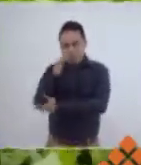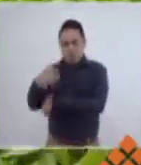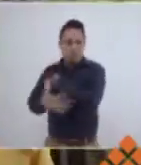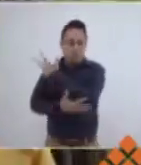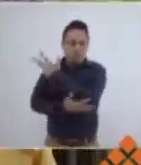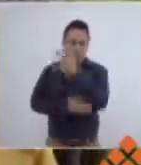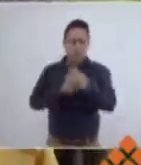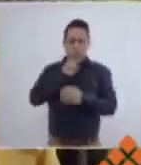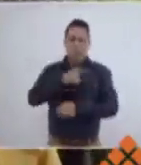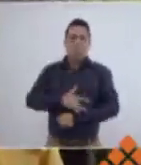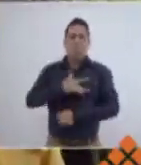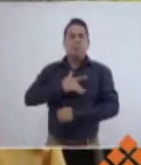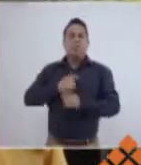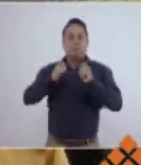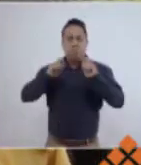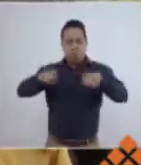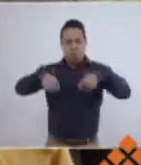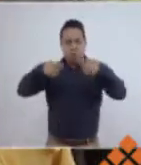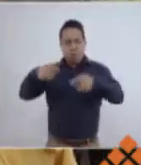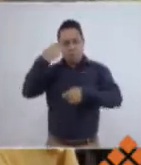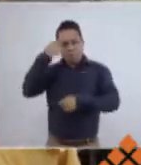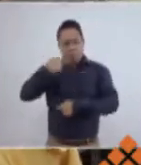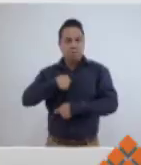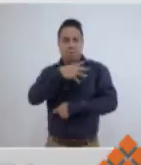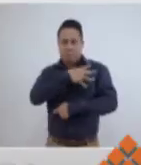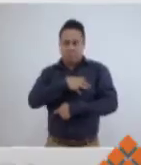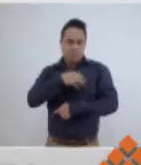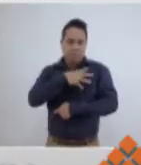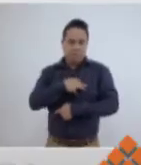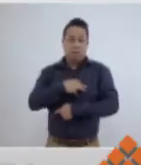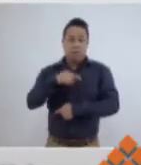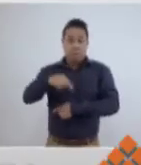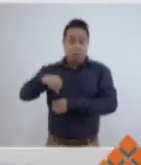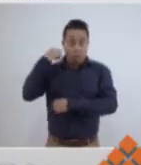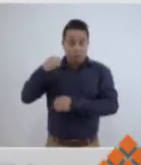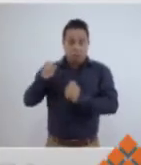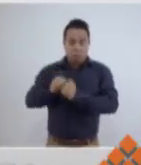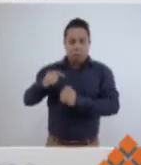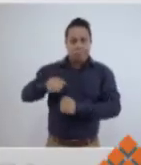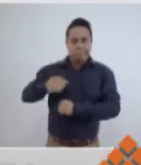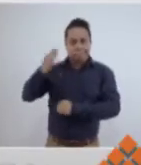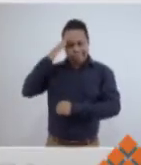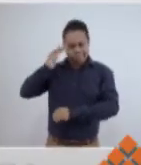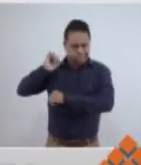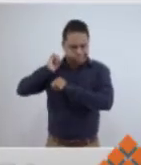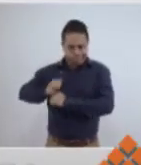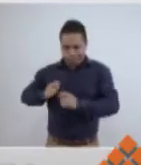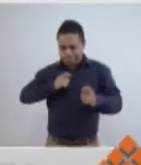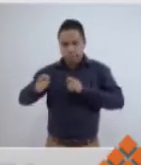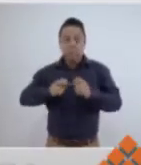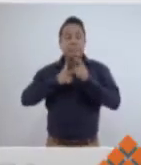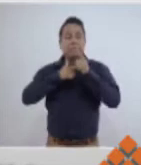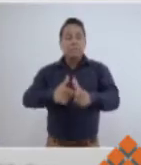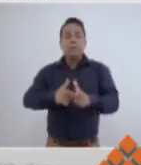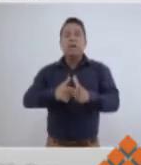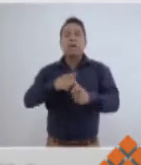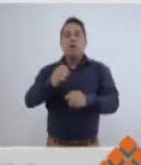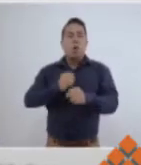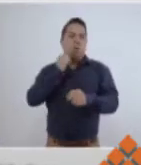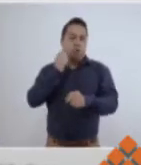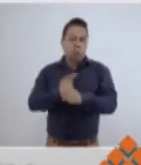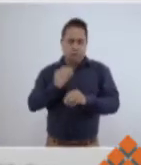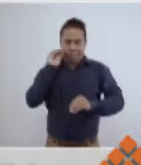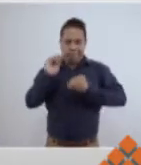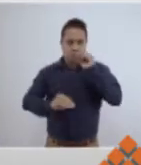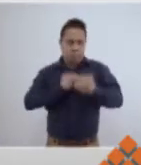y aseguramos una herencia a nuestros hijos. En Oaxaca, con mi liderazgo, seguiremos creando las